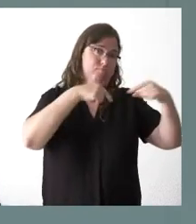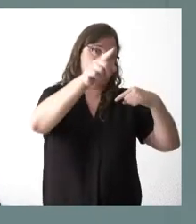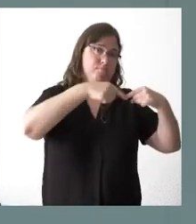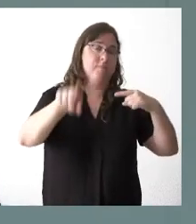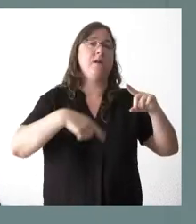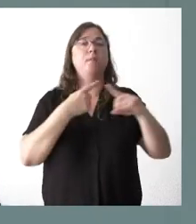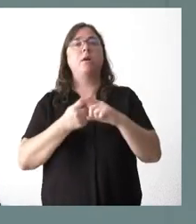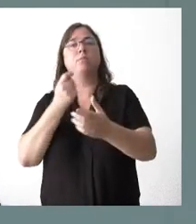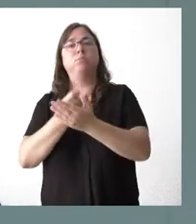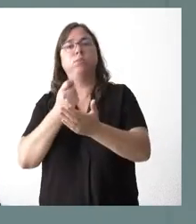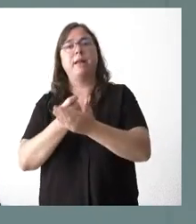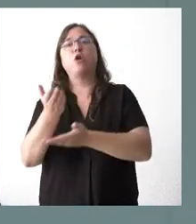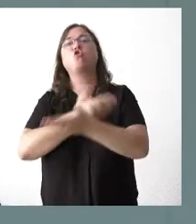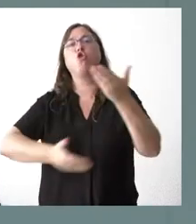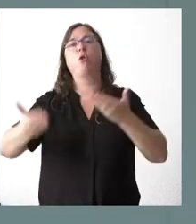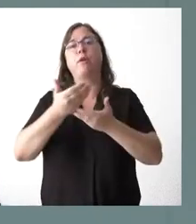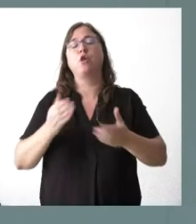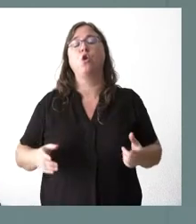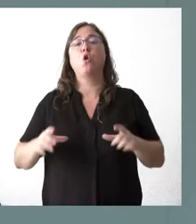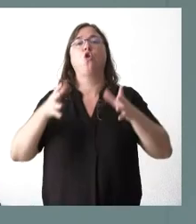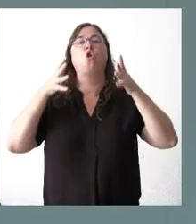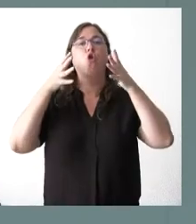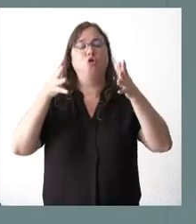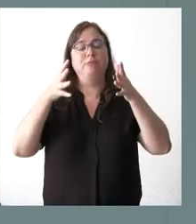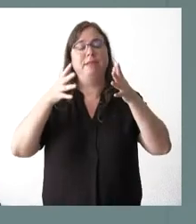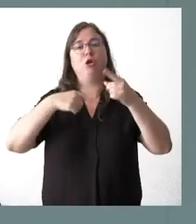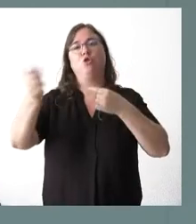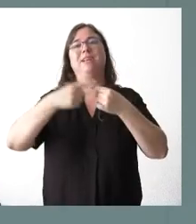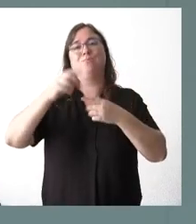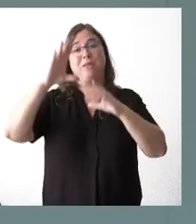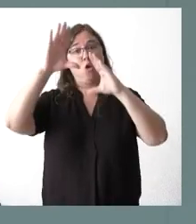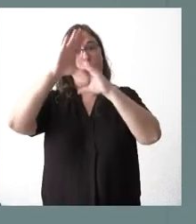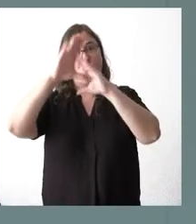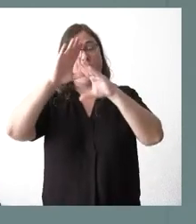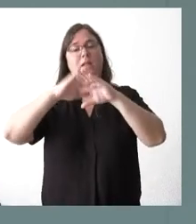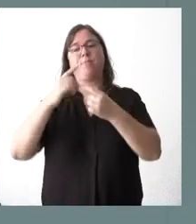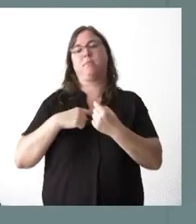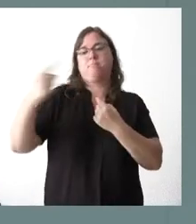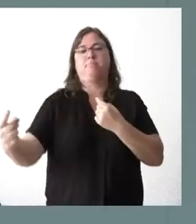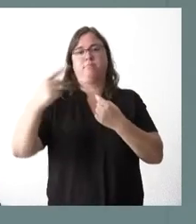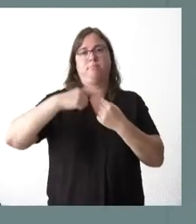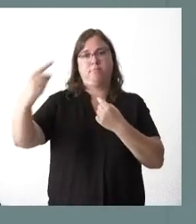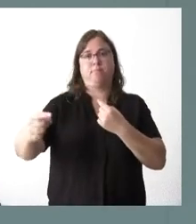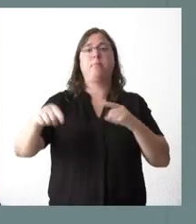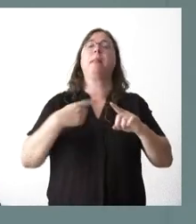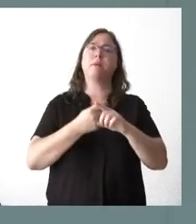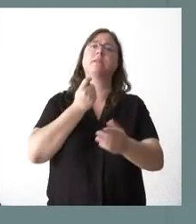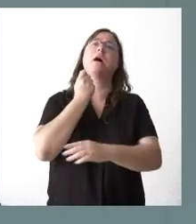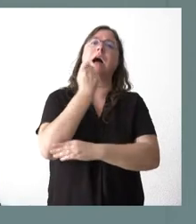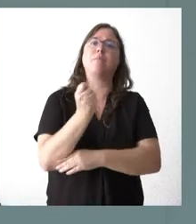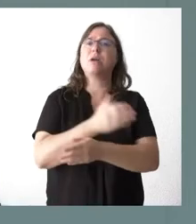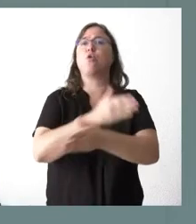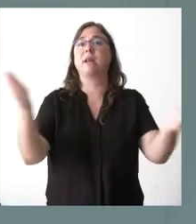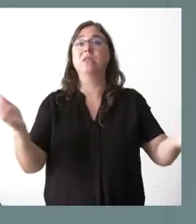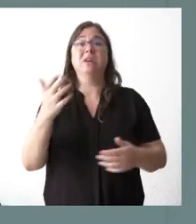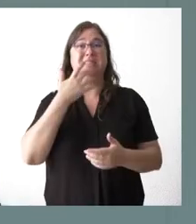a la colaboración con el Consorio de Transportes de la Comunidad de Madrid para el transporte de estas dos provincias. Pero también apoyamos y subvencionamos al resto. De no ser por la Junta,